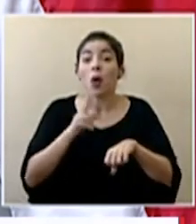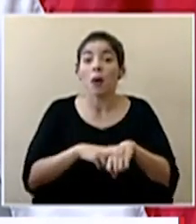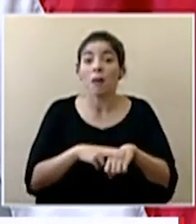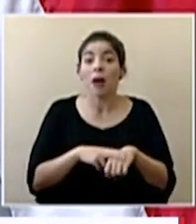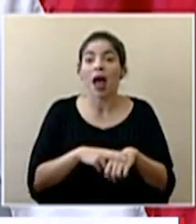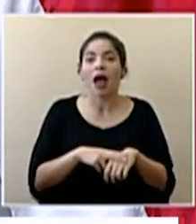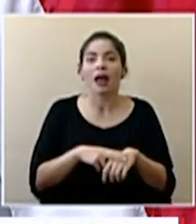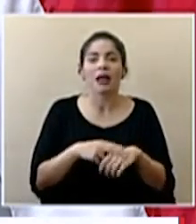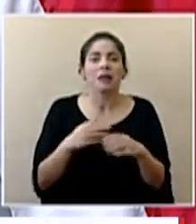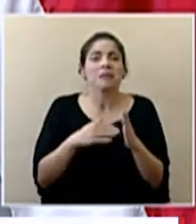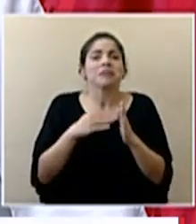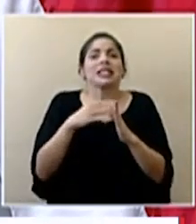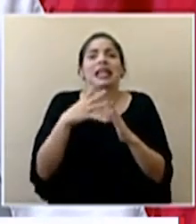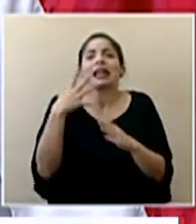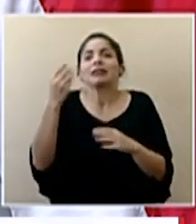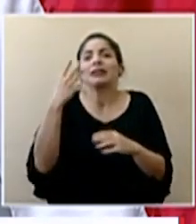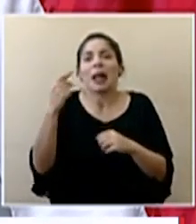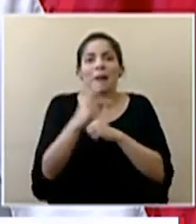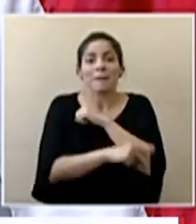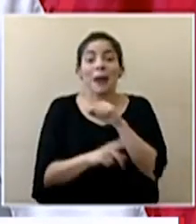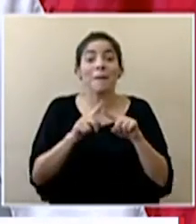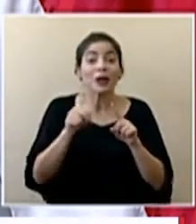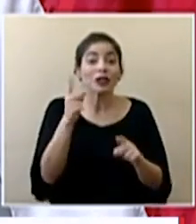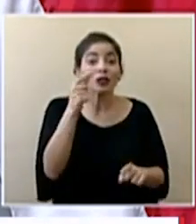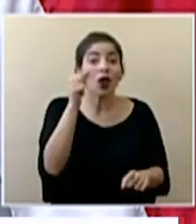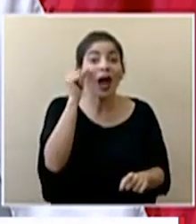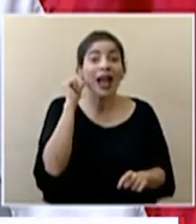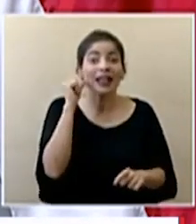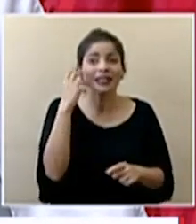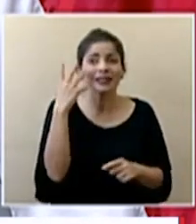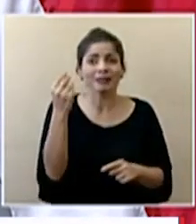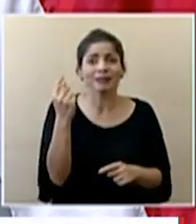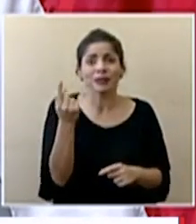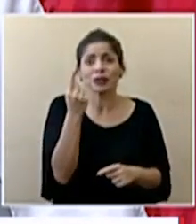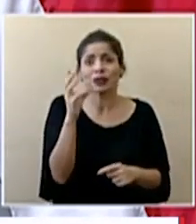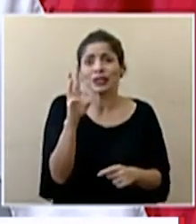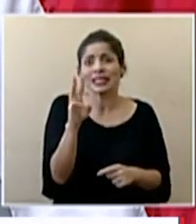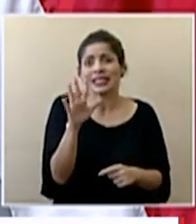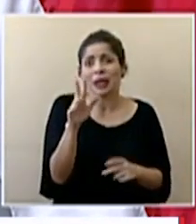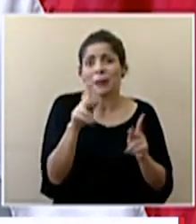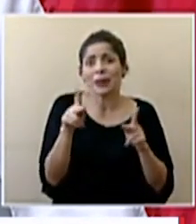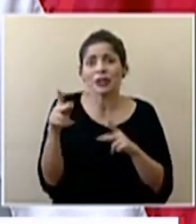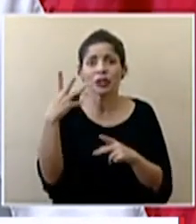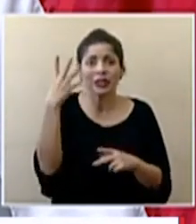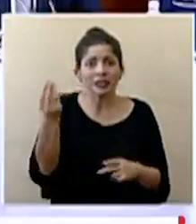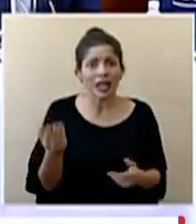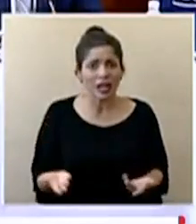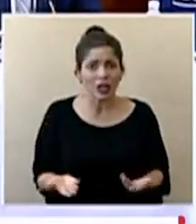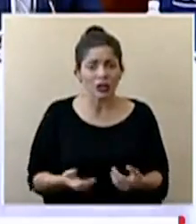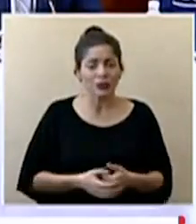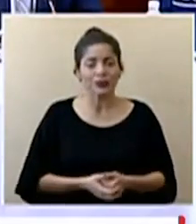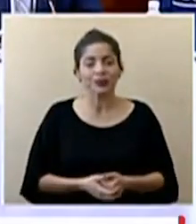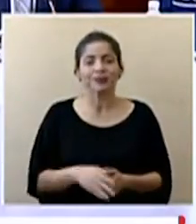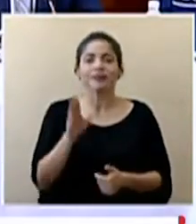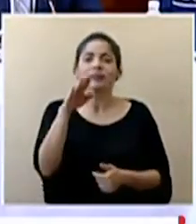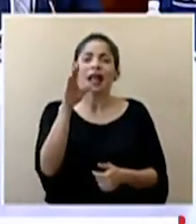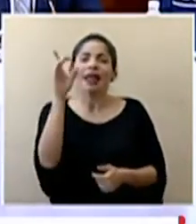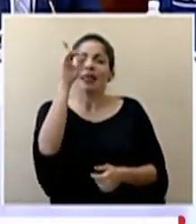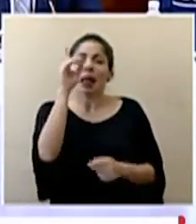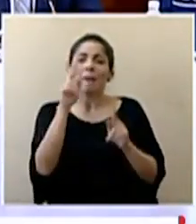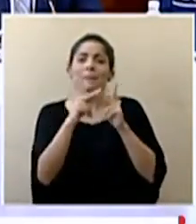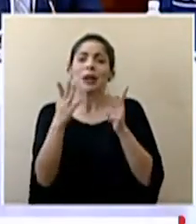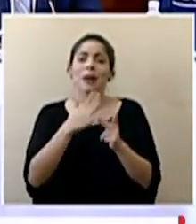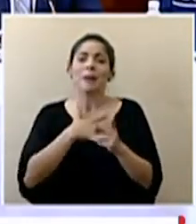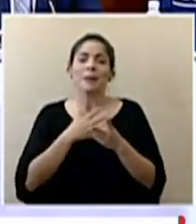se contarían por miles y por ejemplo ayer solo tuvimos la salida de 65 personas Don Daniel el periódico